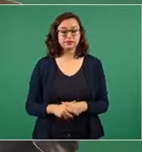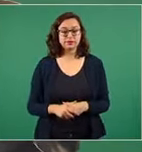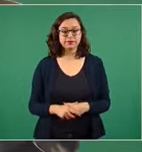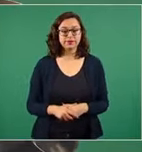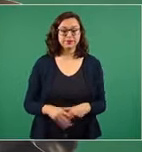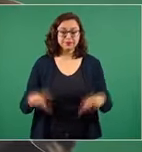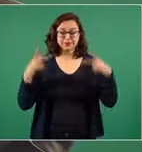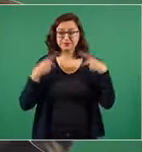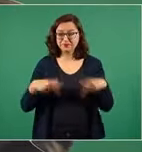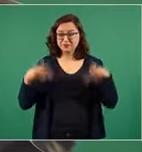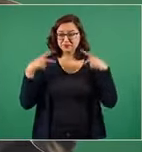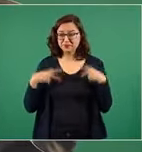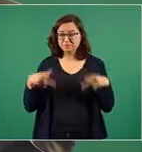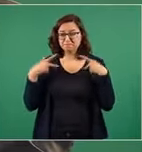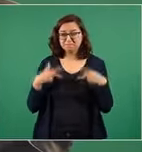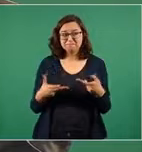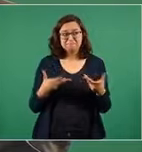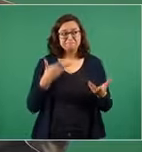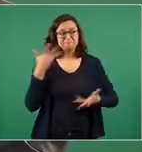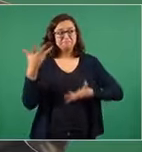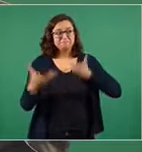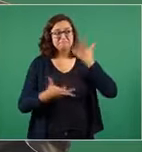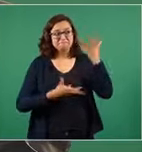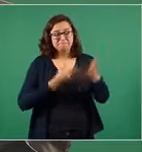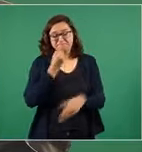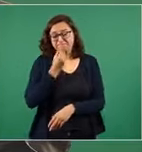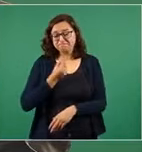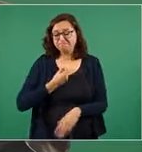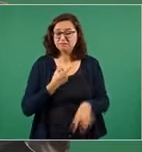cuánta desintegración familiar se produjo.